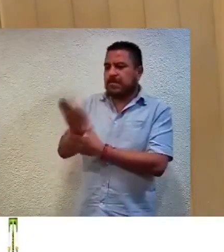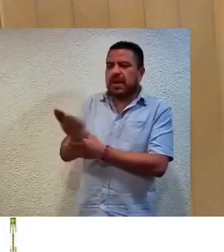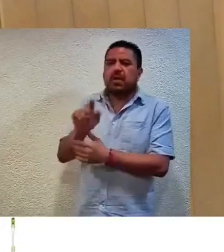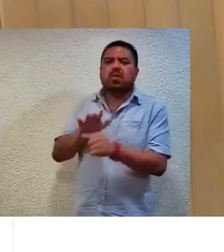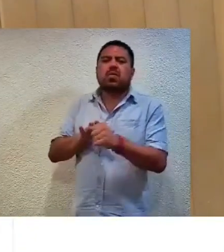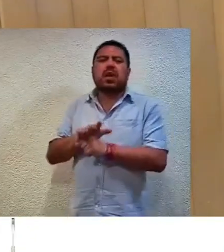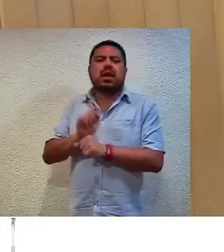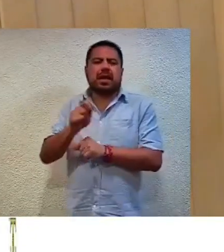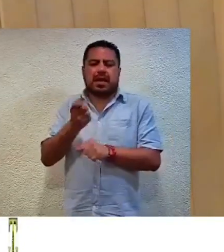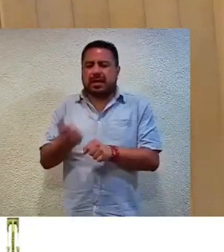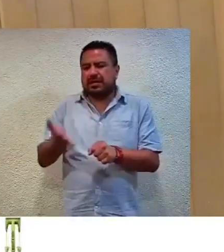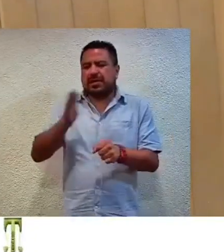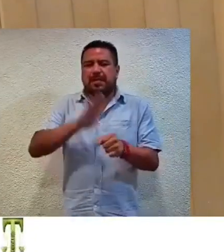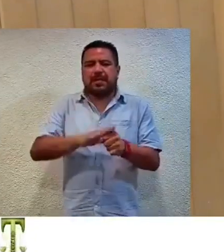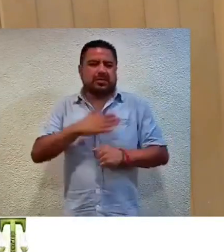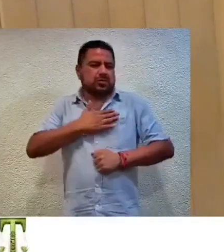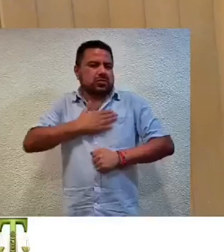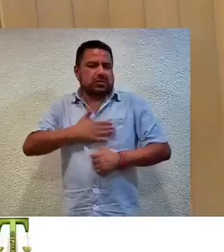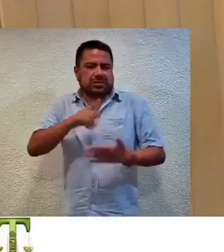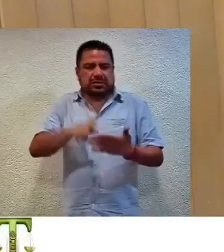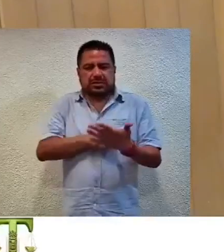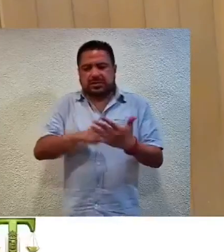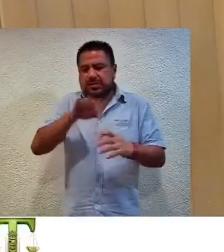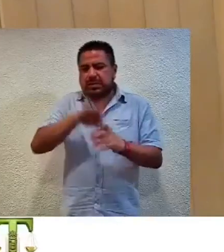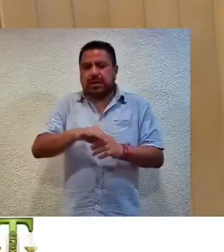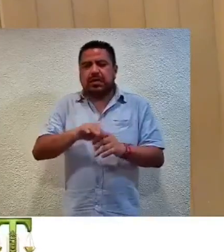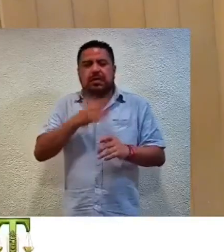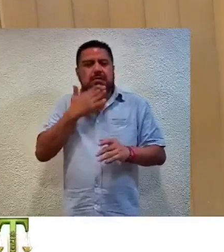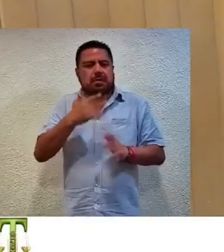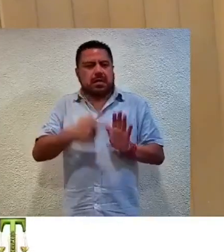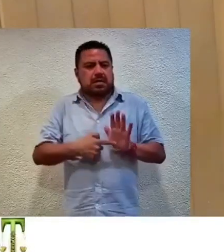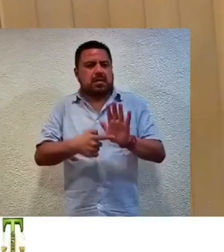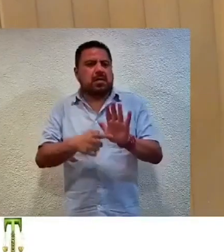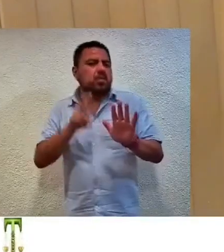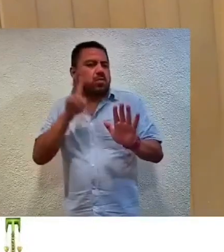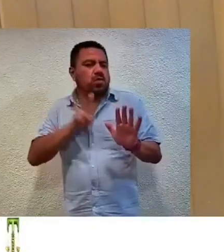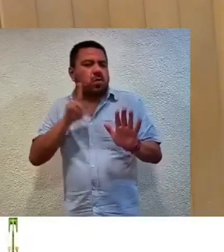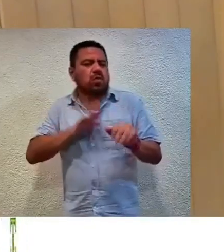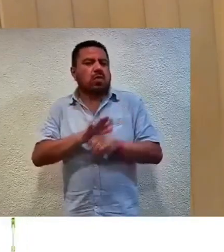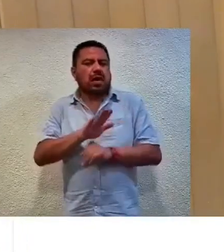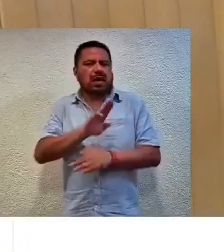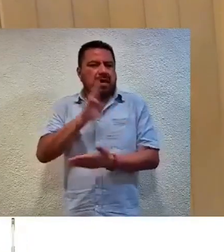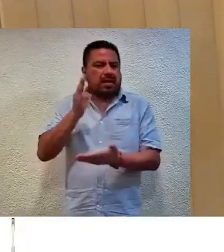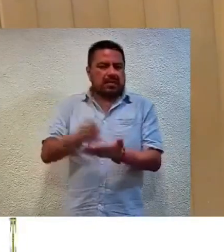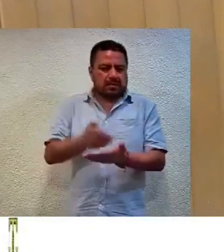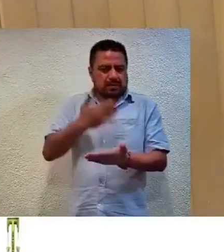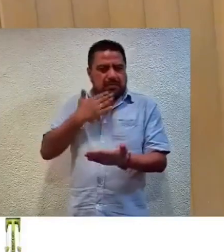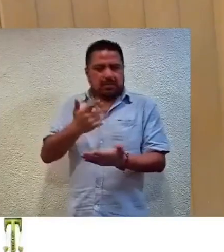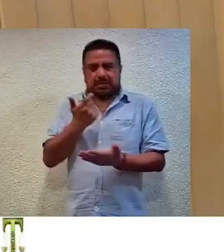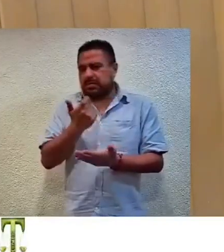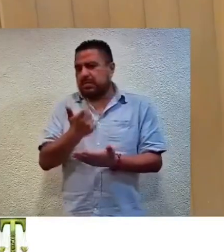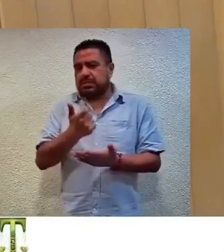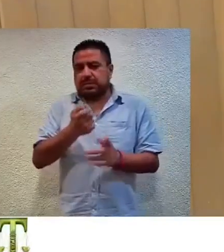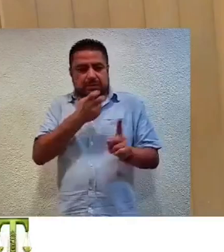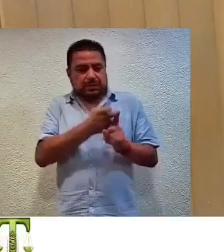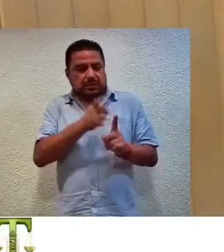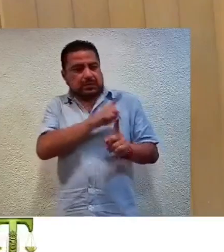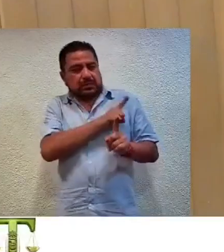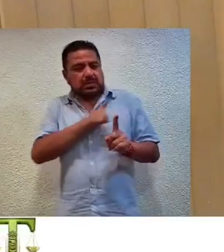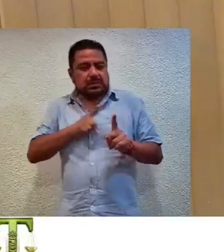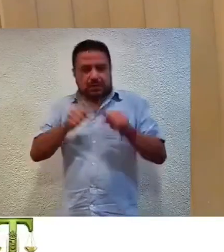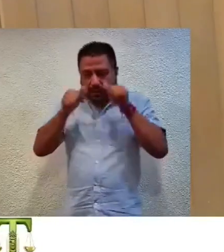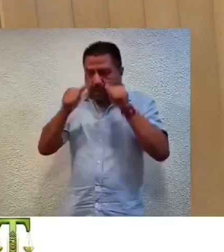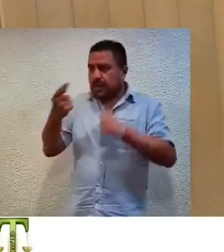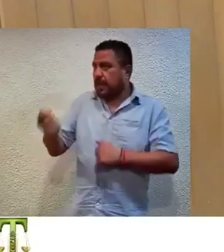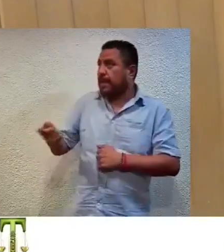Auxiliar para la Administración de la Justicia Electoral, que ampara el pago oportuno de la cantidad de la multa impuesta. De ahí, que haya cumplido lo que se le